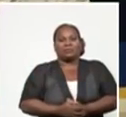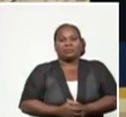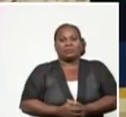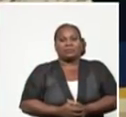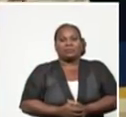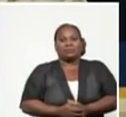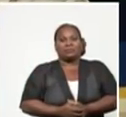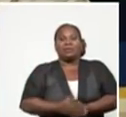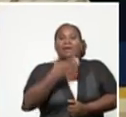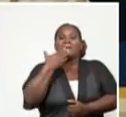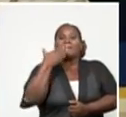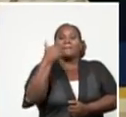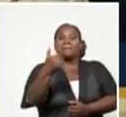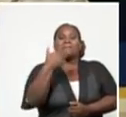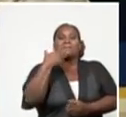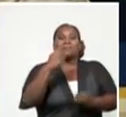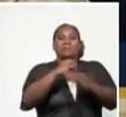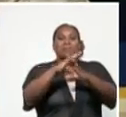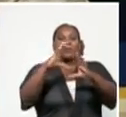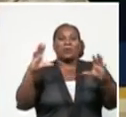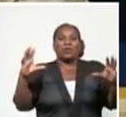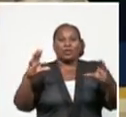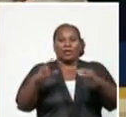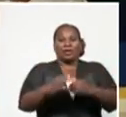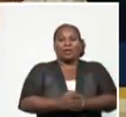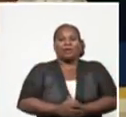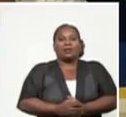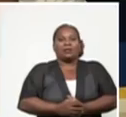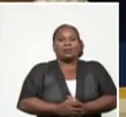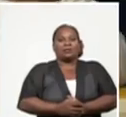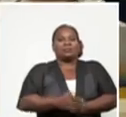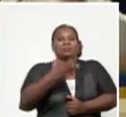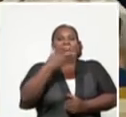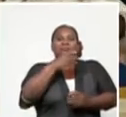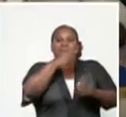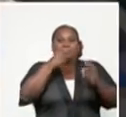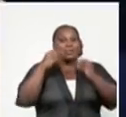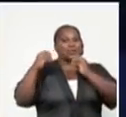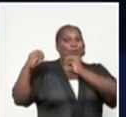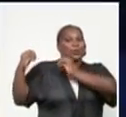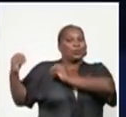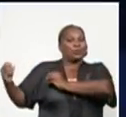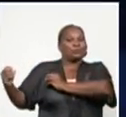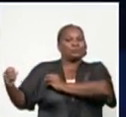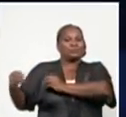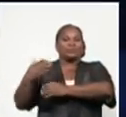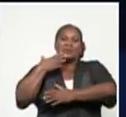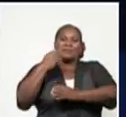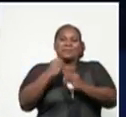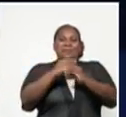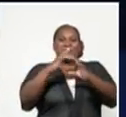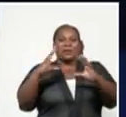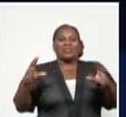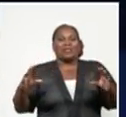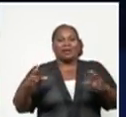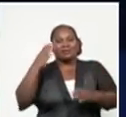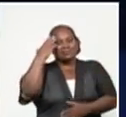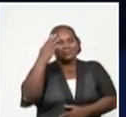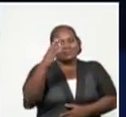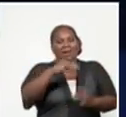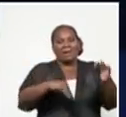Bien, buenos días. Permiso para retirar el naso bucono. Buenos días y muchas gracias, ministro. Creo que